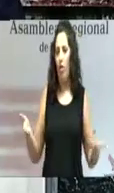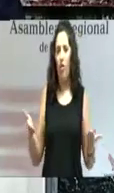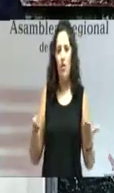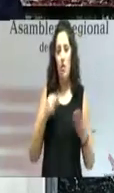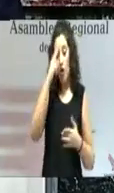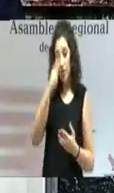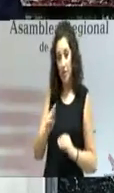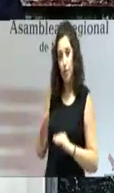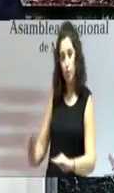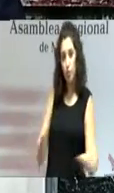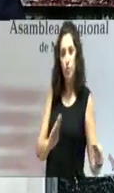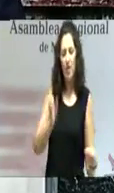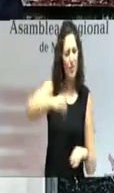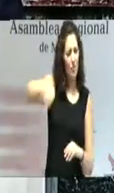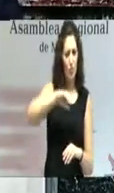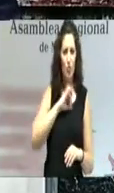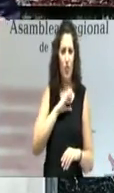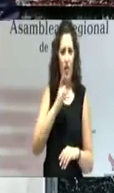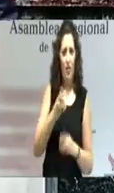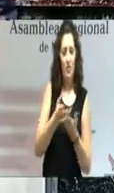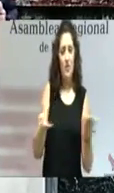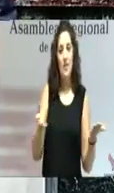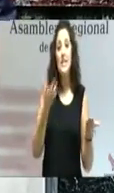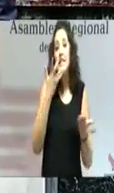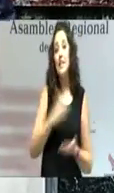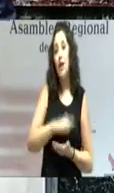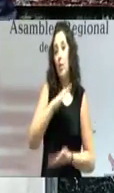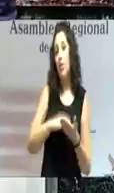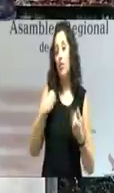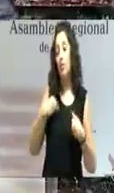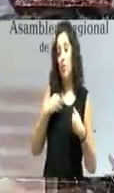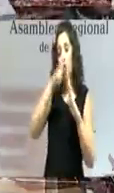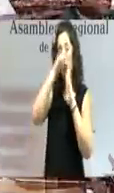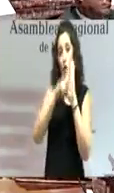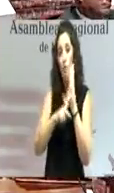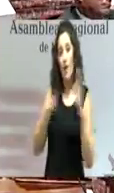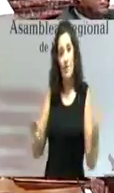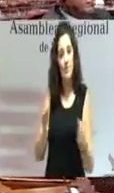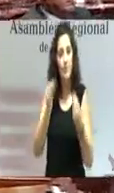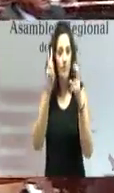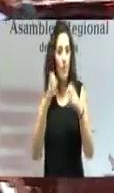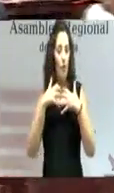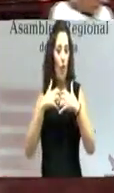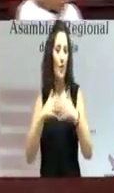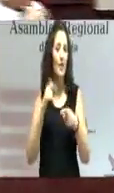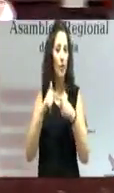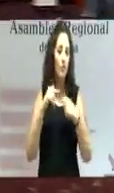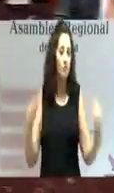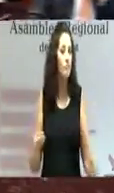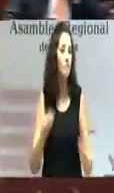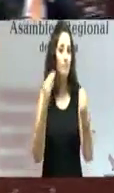honestidad, en la de todos ustedes. Y creo que si somos capaces de mejorar las normas que ordenan nuestro funcionamiento, también